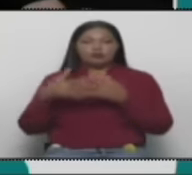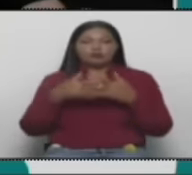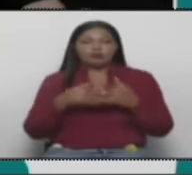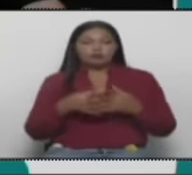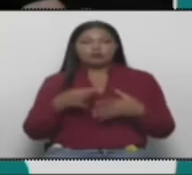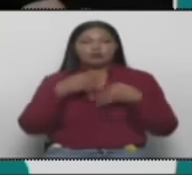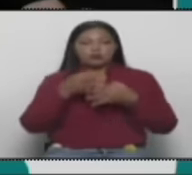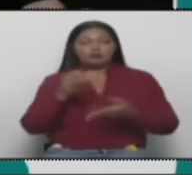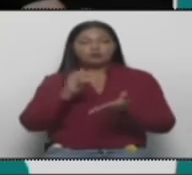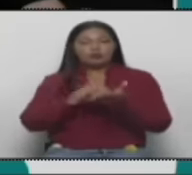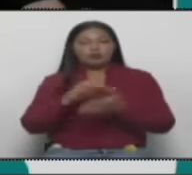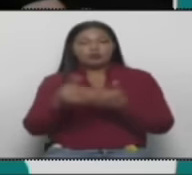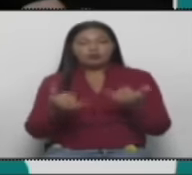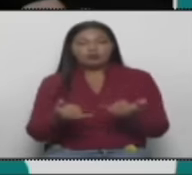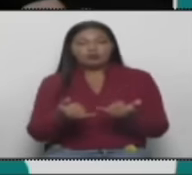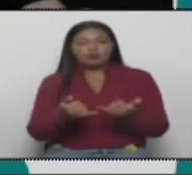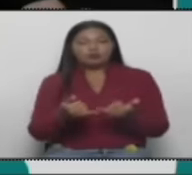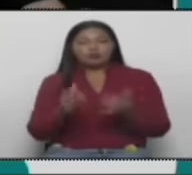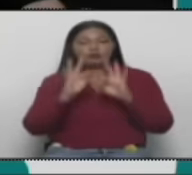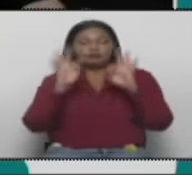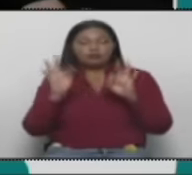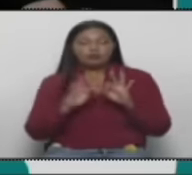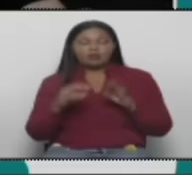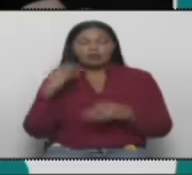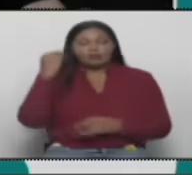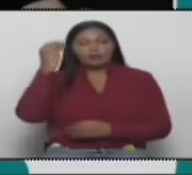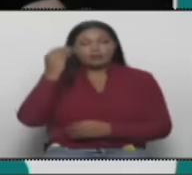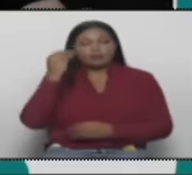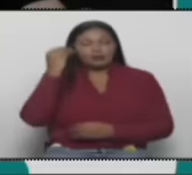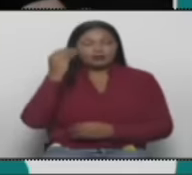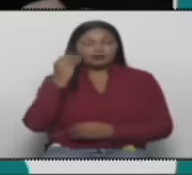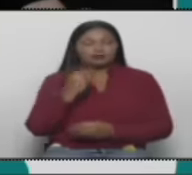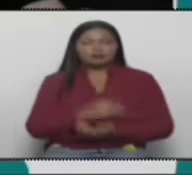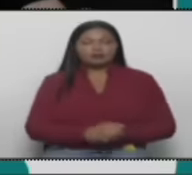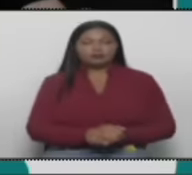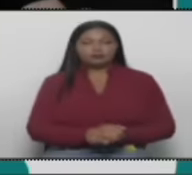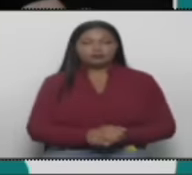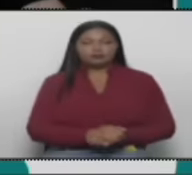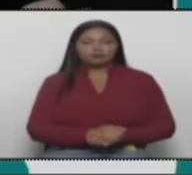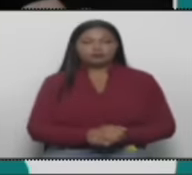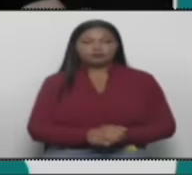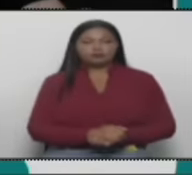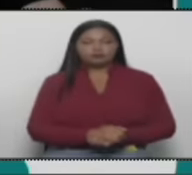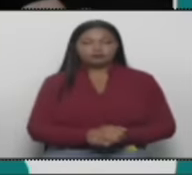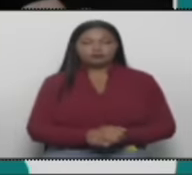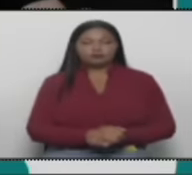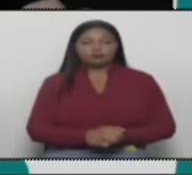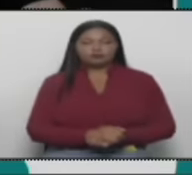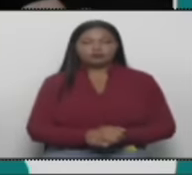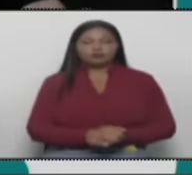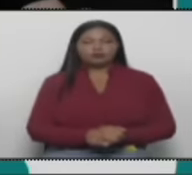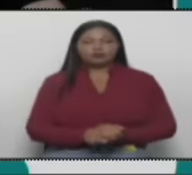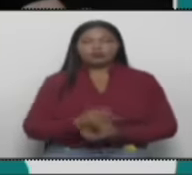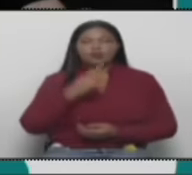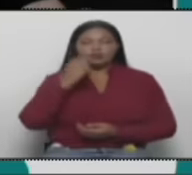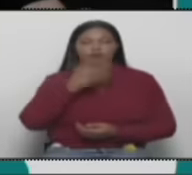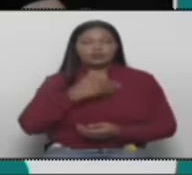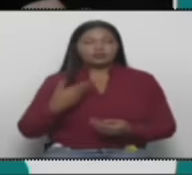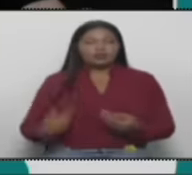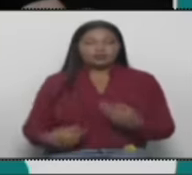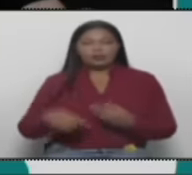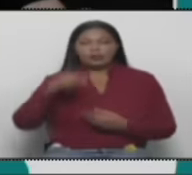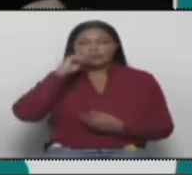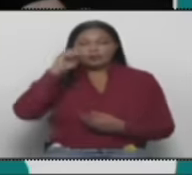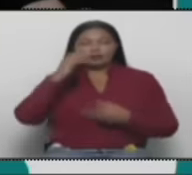colocar una matriz de opinión in extremis, según la cual el presidente Maduro